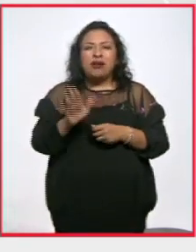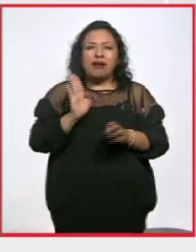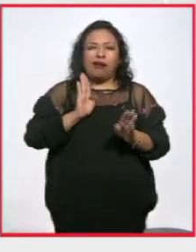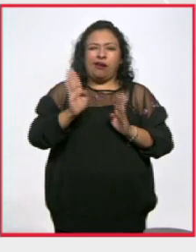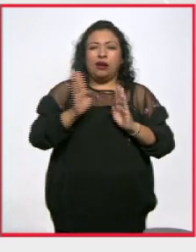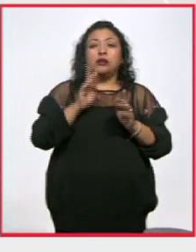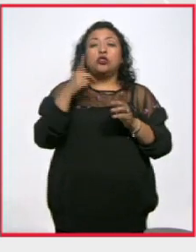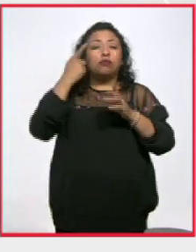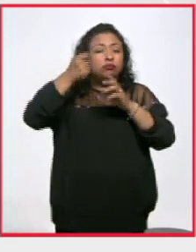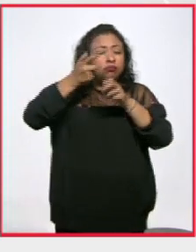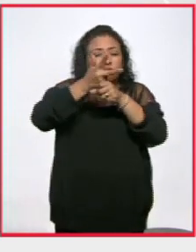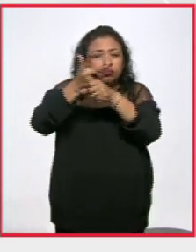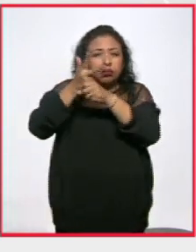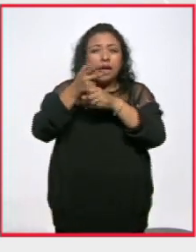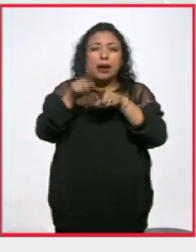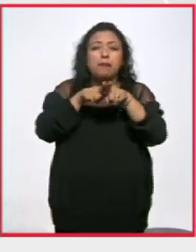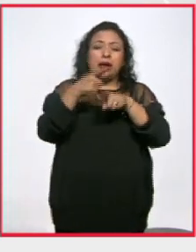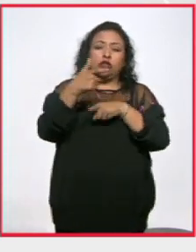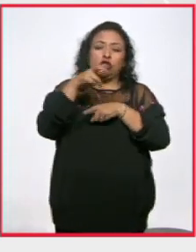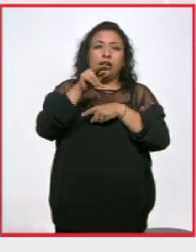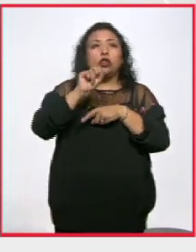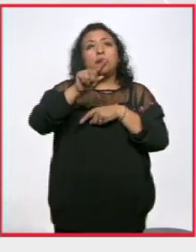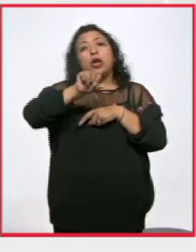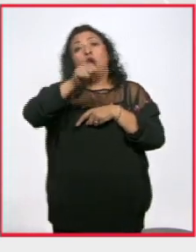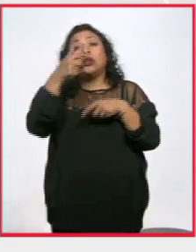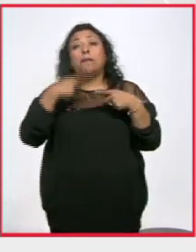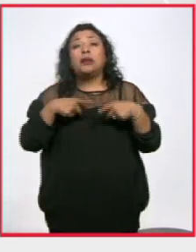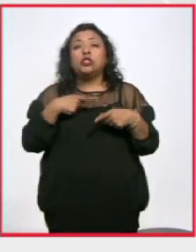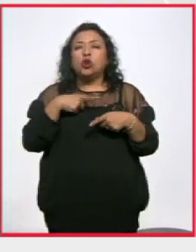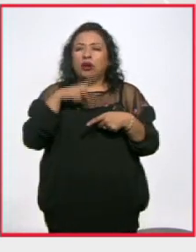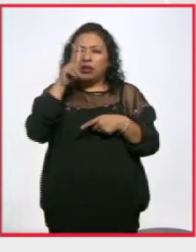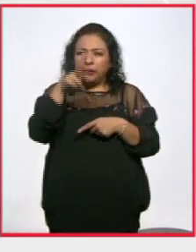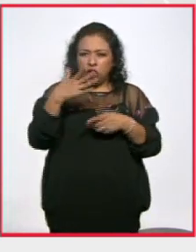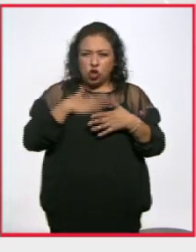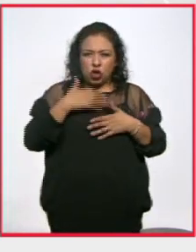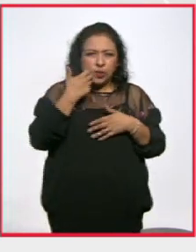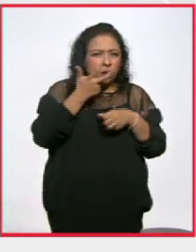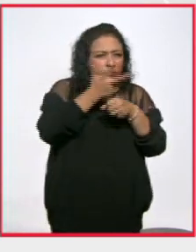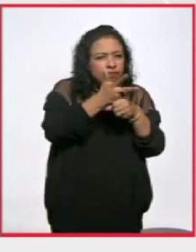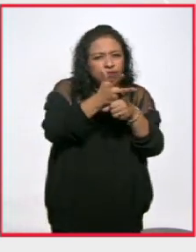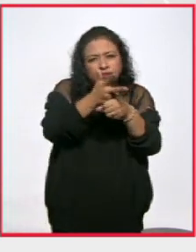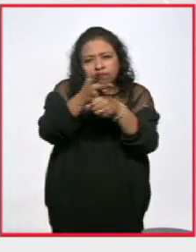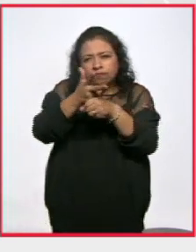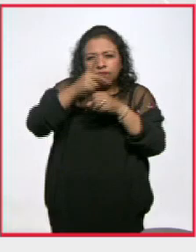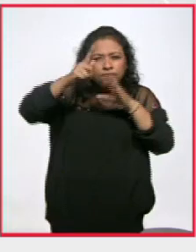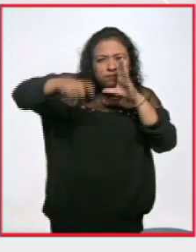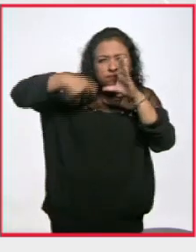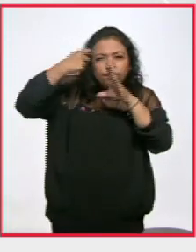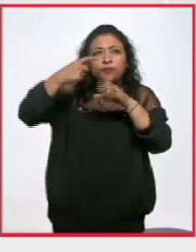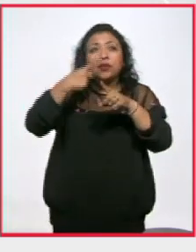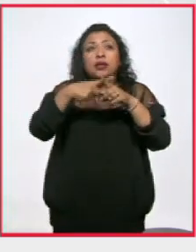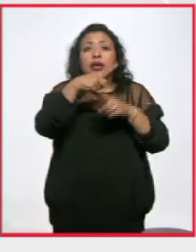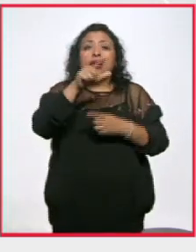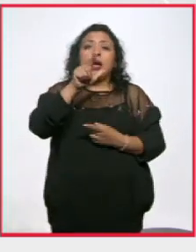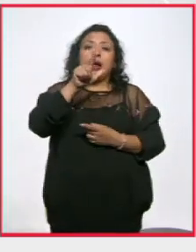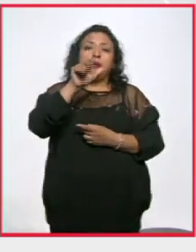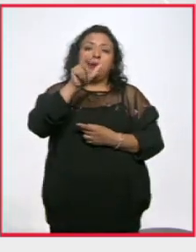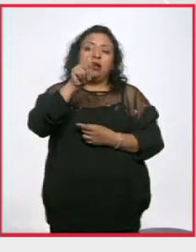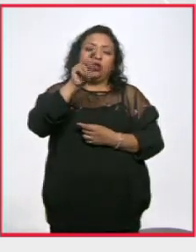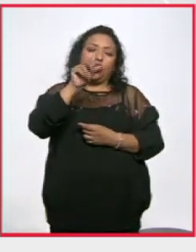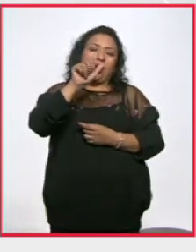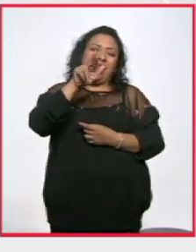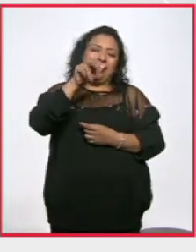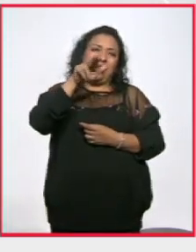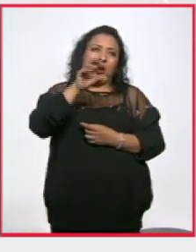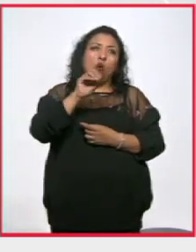de los hermanos Greco. Y también otra de las personas que se ha preocupado con su lente, con su cámara, de documentar esto, es Alberto Arnau,